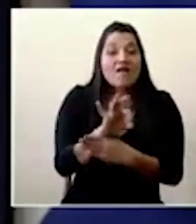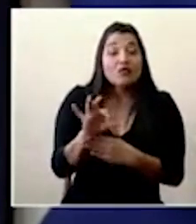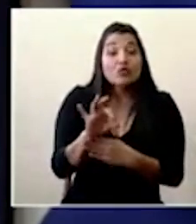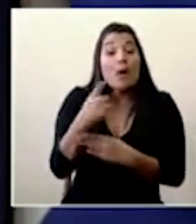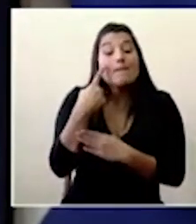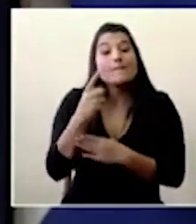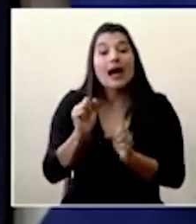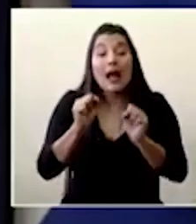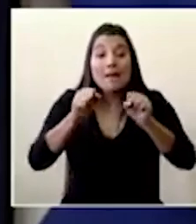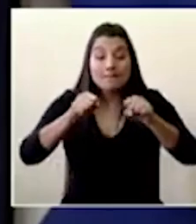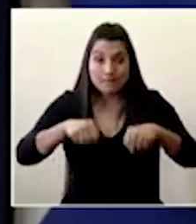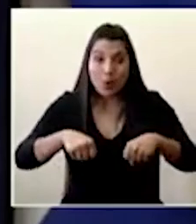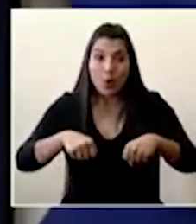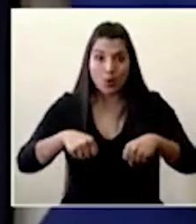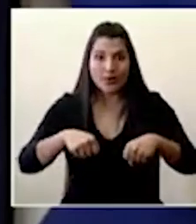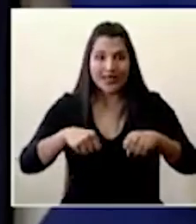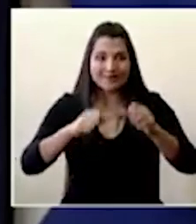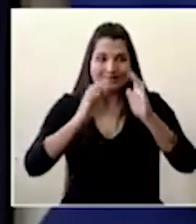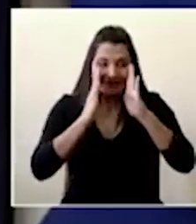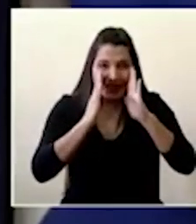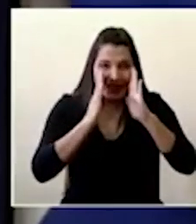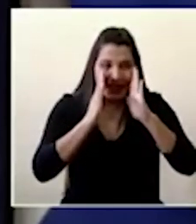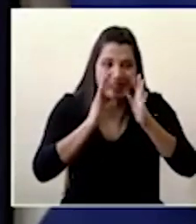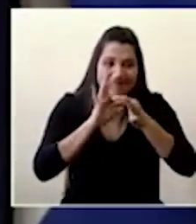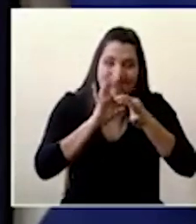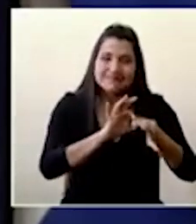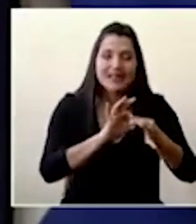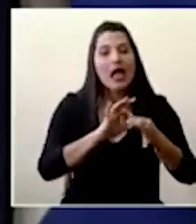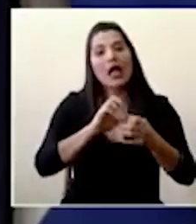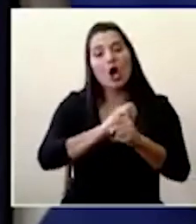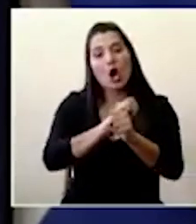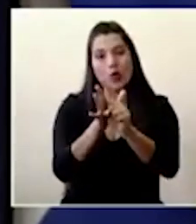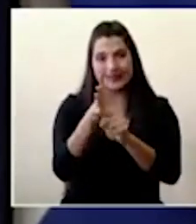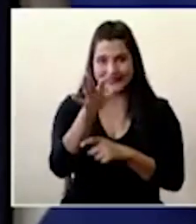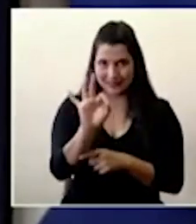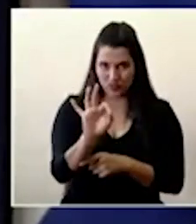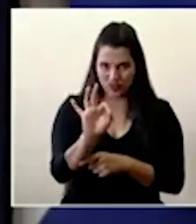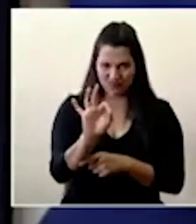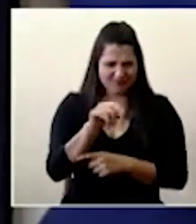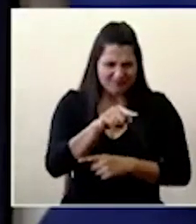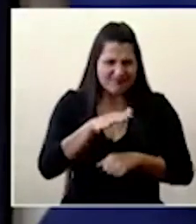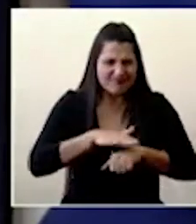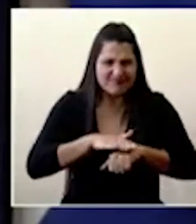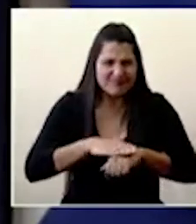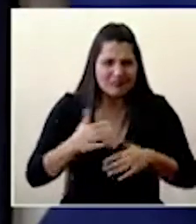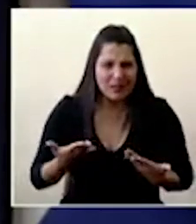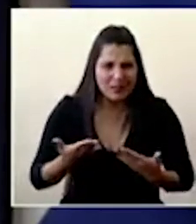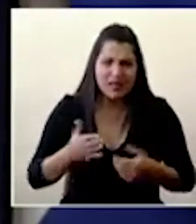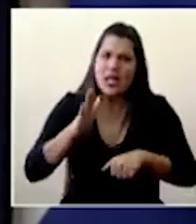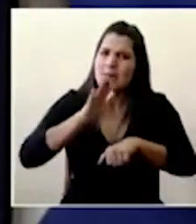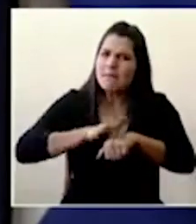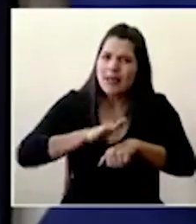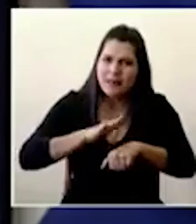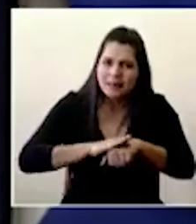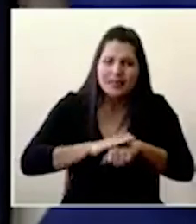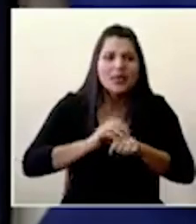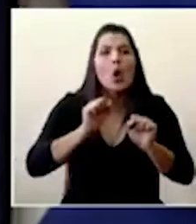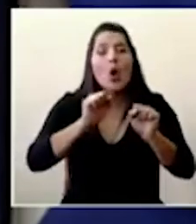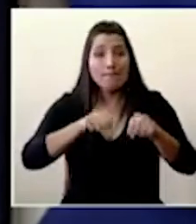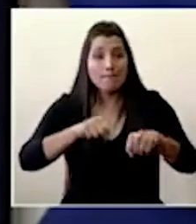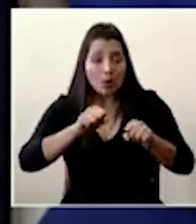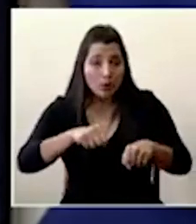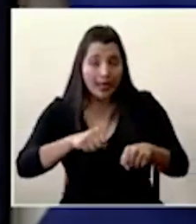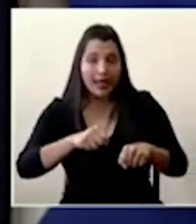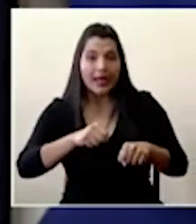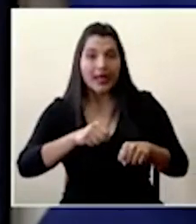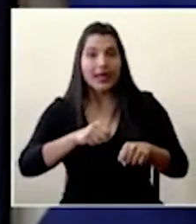abordaje de coronavirus, COVID-19. Va a permitir ingresar síntomas y administrar